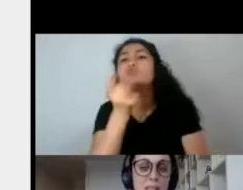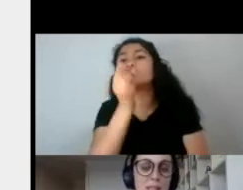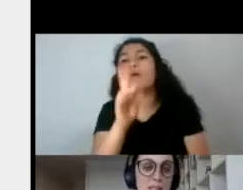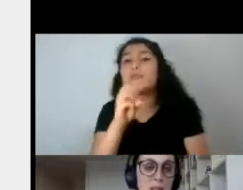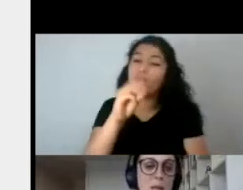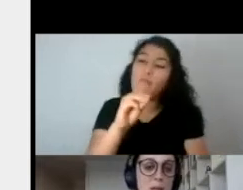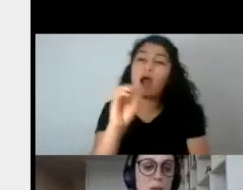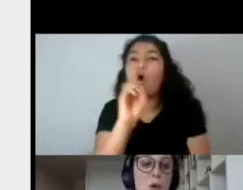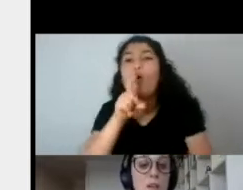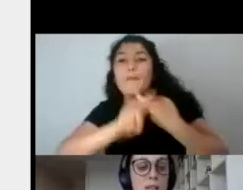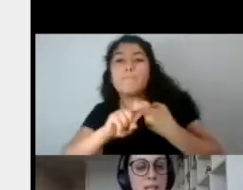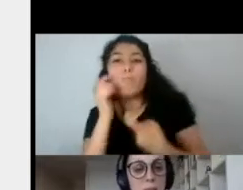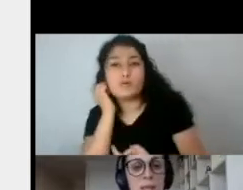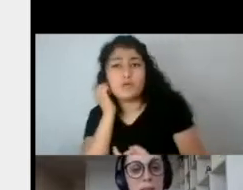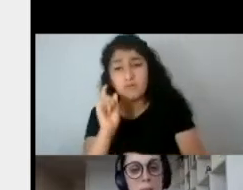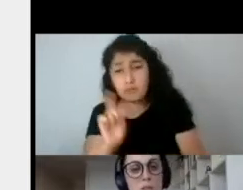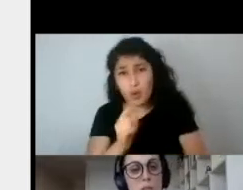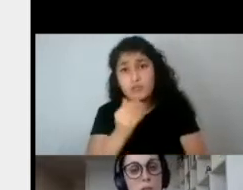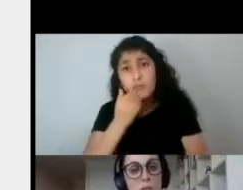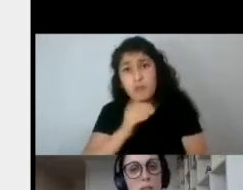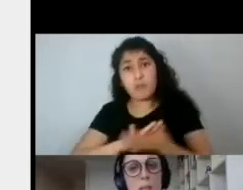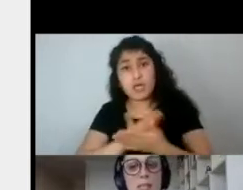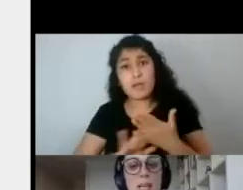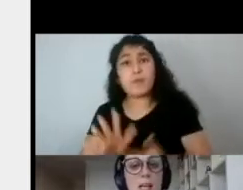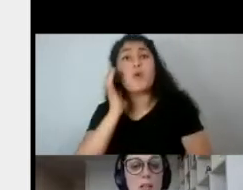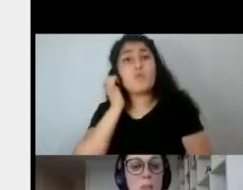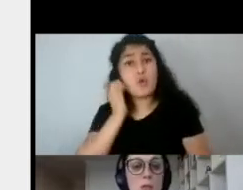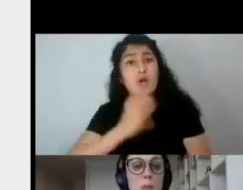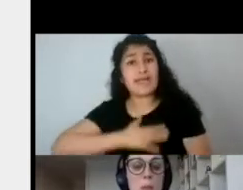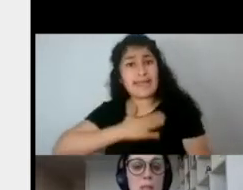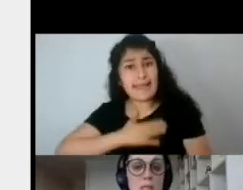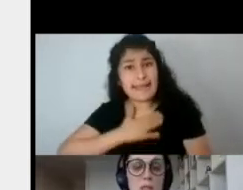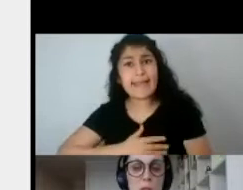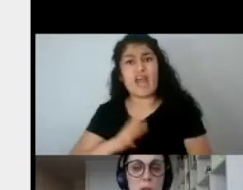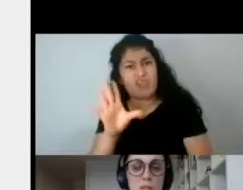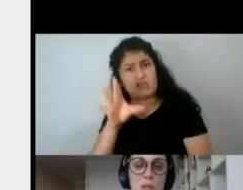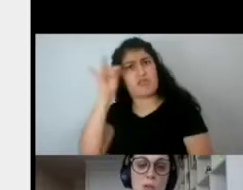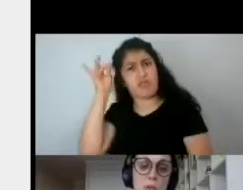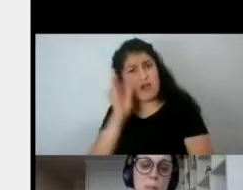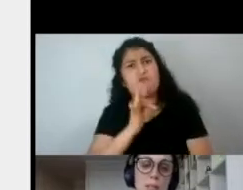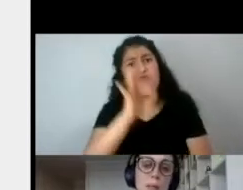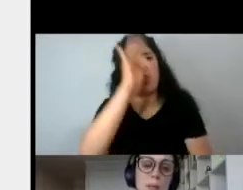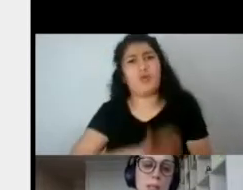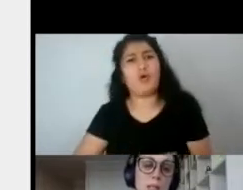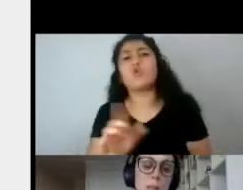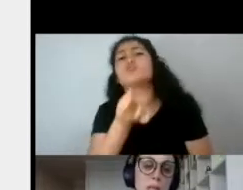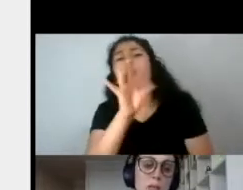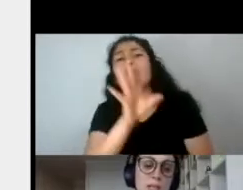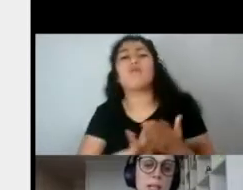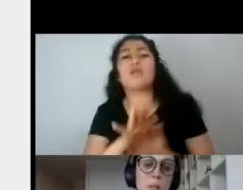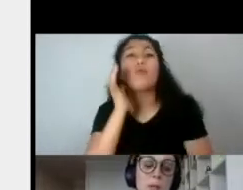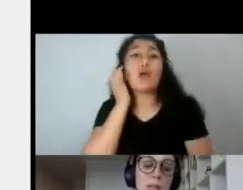sean jóvenes que demuestren ambición, capacidad de tomar sus propias decisiones. O sea, no solamente la mujer que está